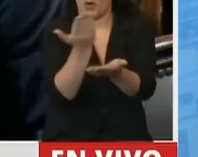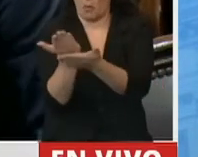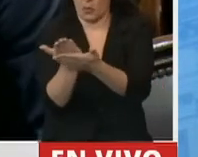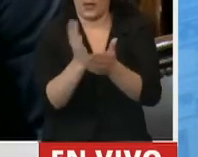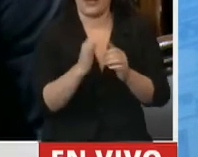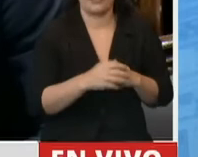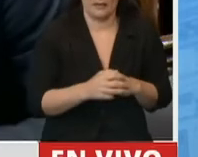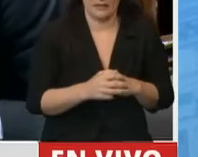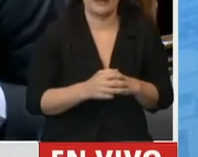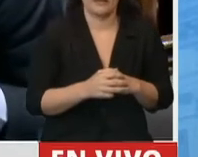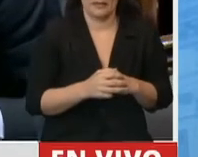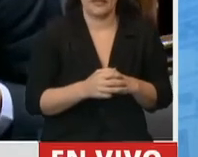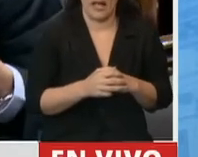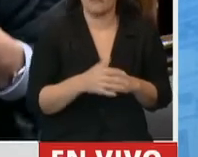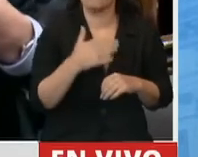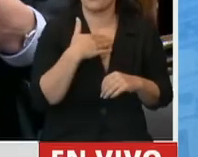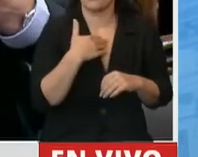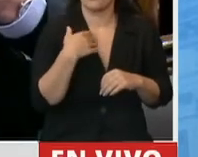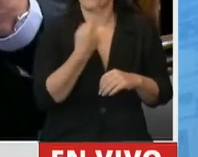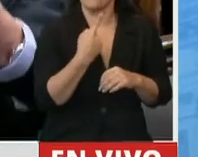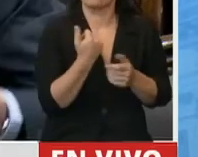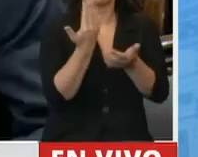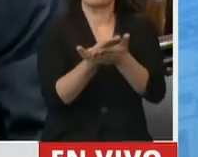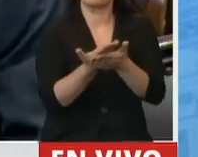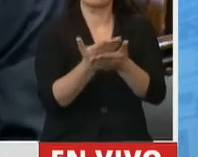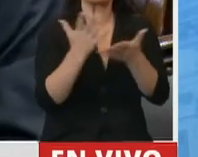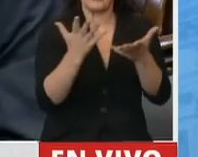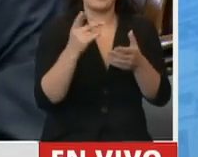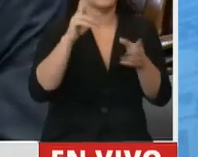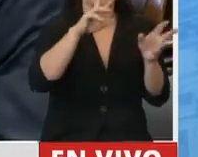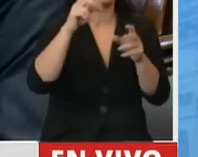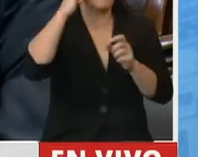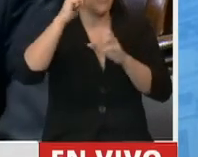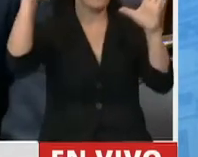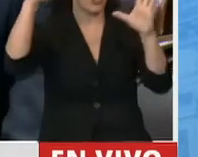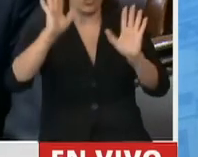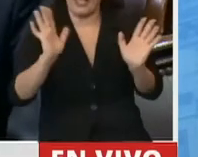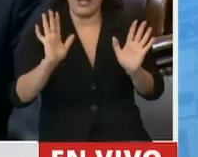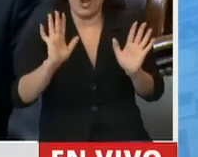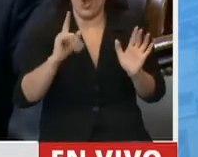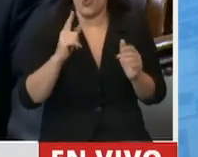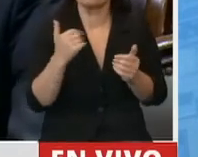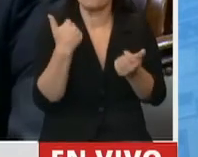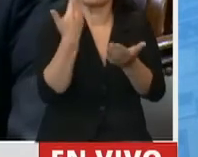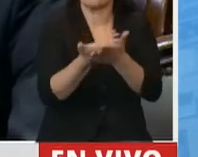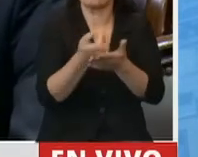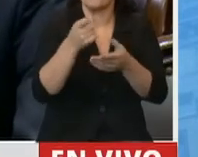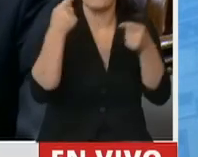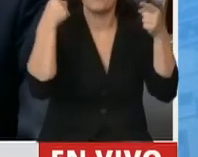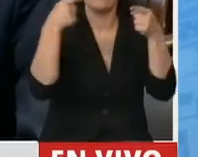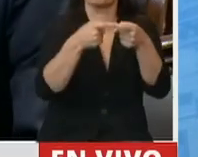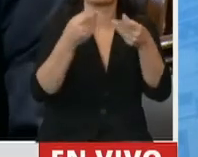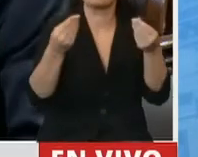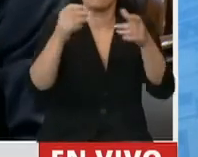proponíamos, sin ningún tipo de prejuicio ideológico, sino que en términos de poder promocionar e